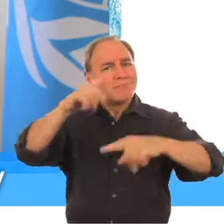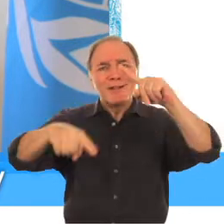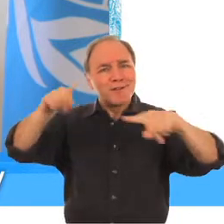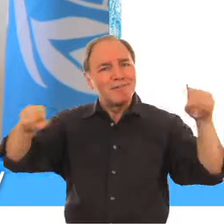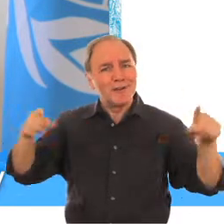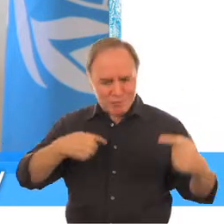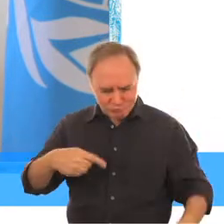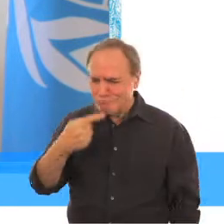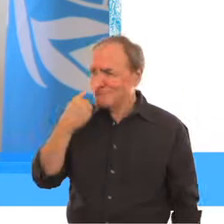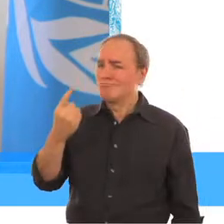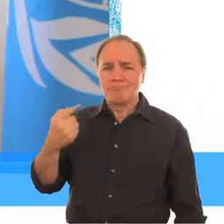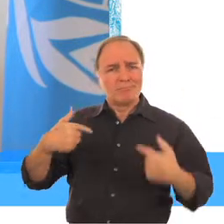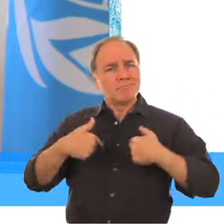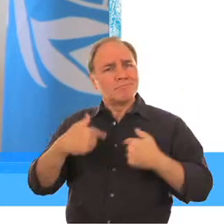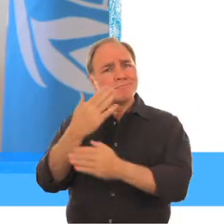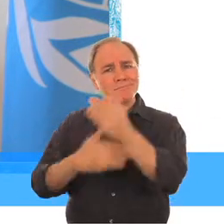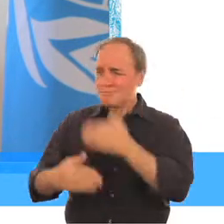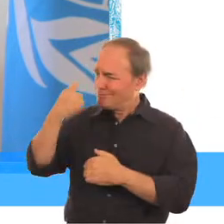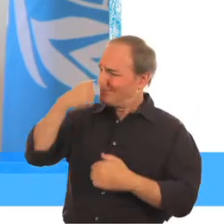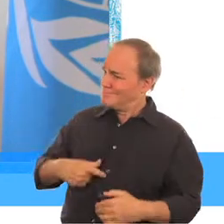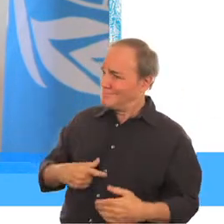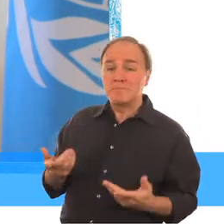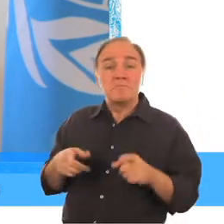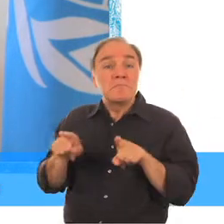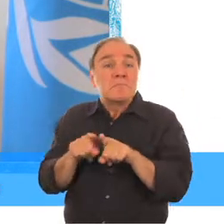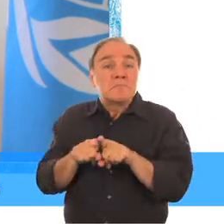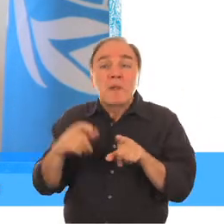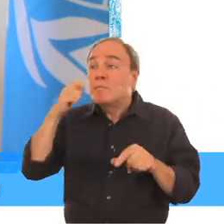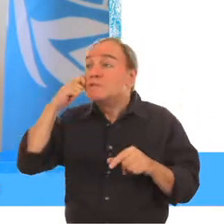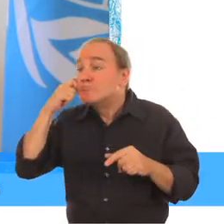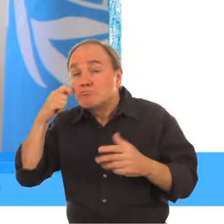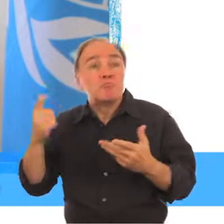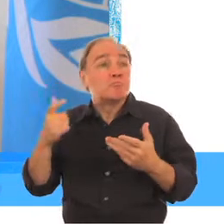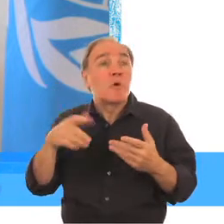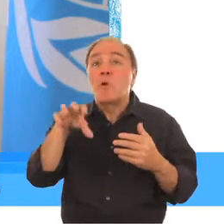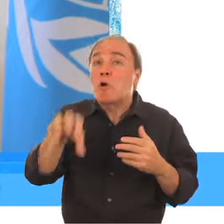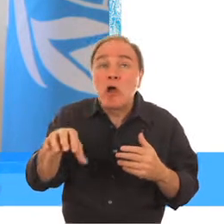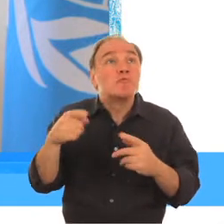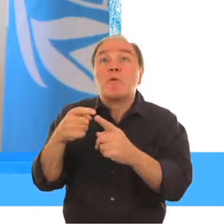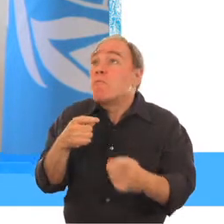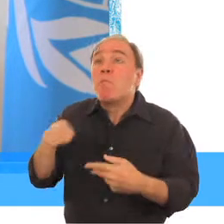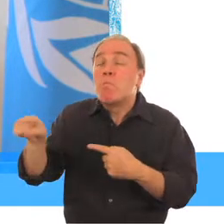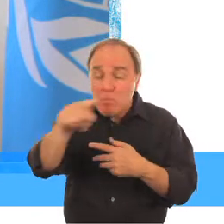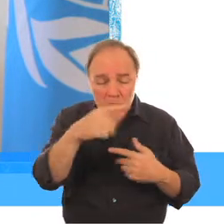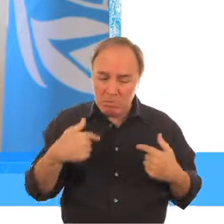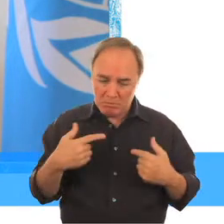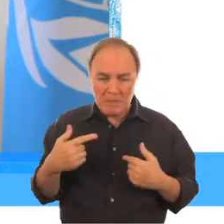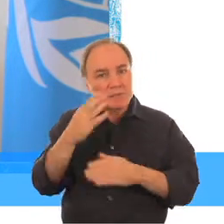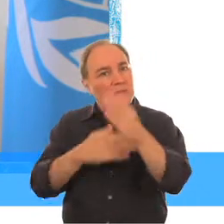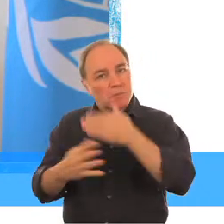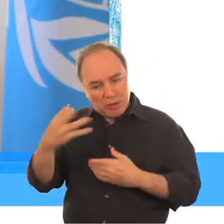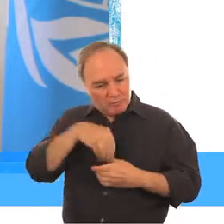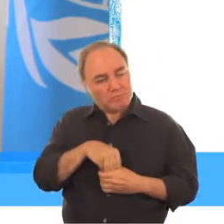nuestra organización y de todas las comunidades con las que trabajamos Así como nuestro apellido, nuestra etnicidad, nuestra nacionalidad y nuestro género,